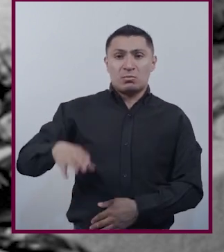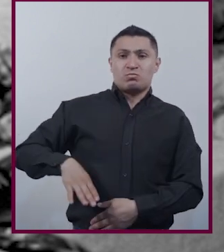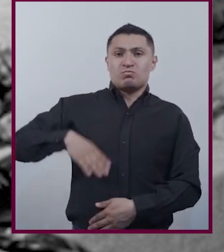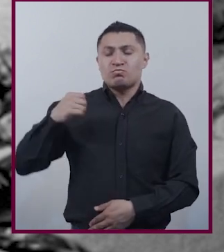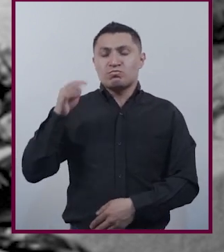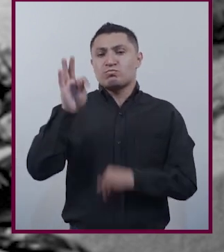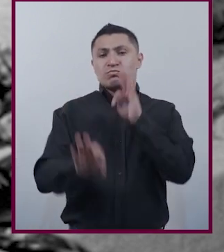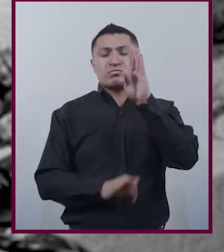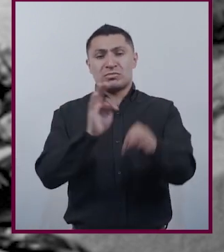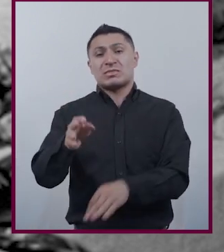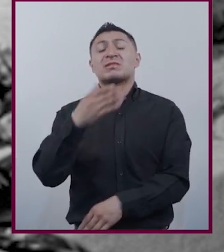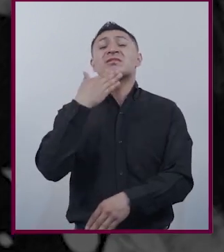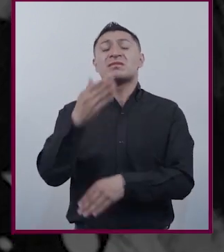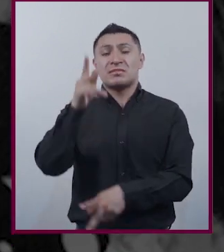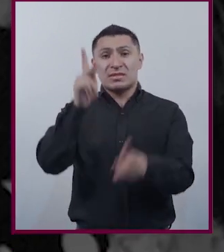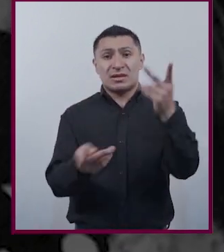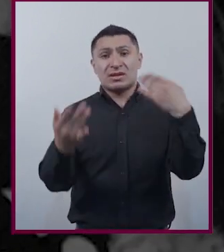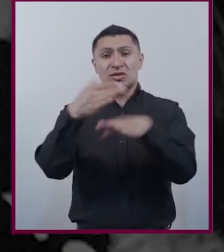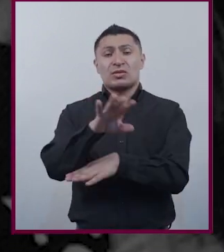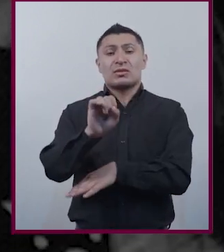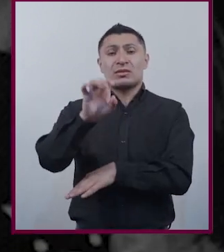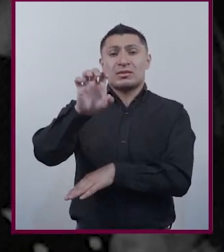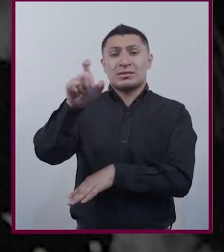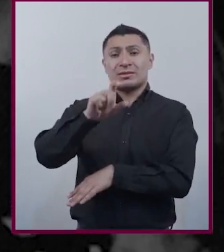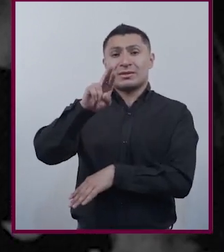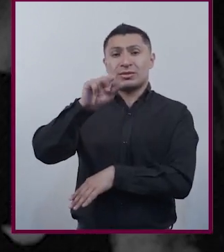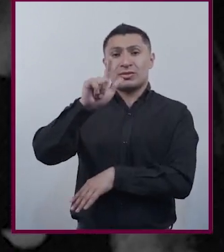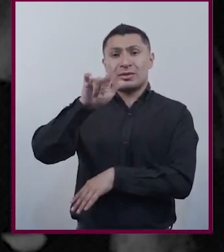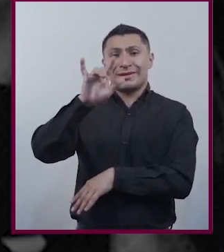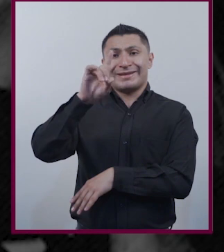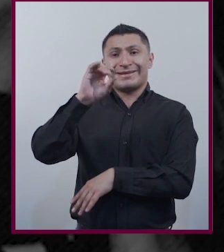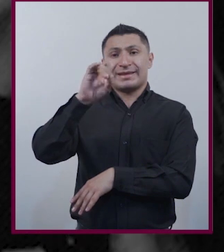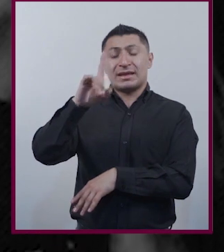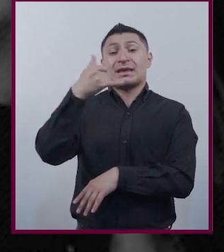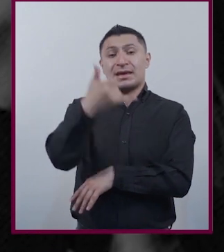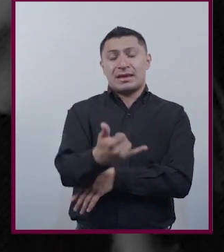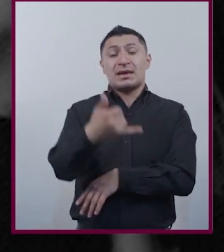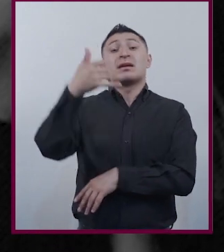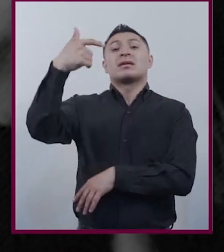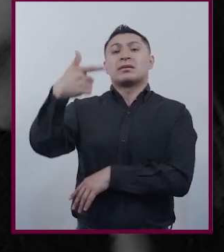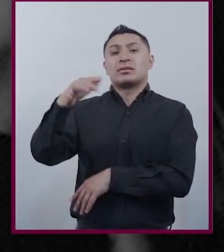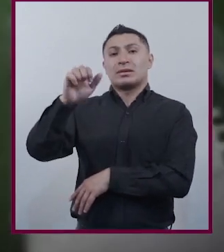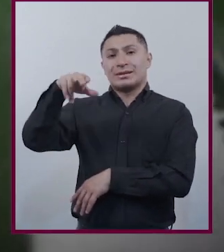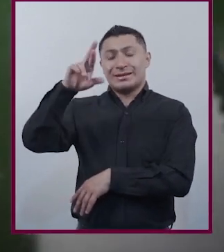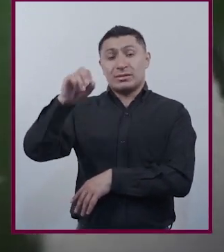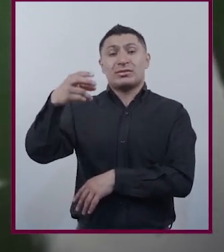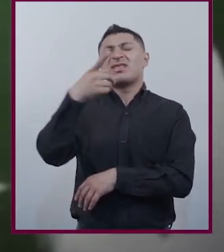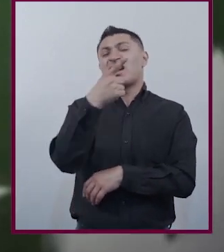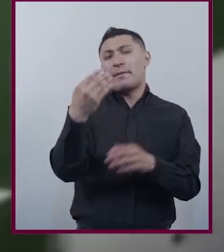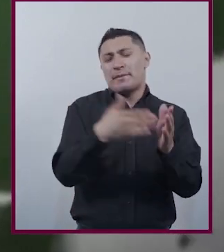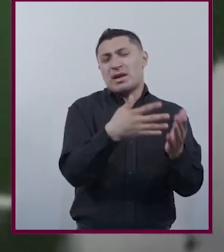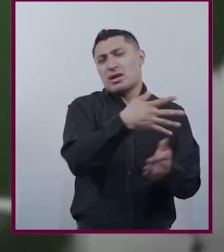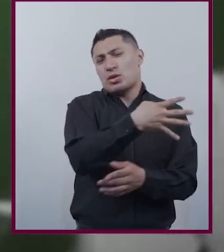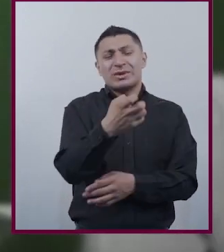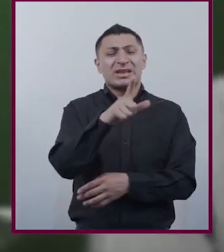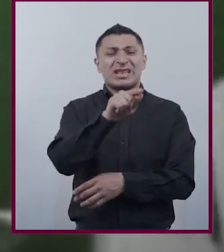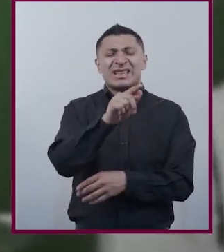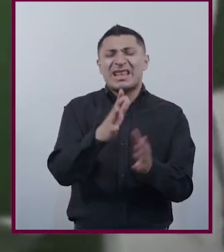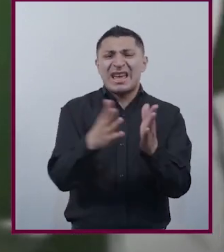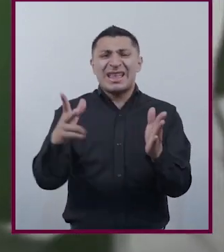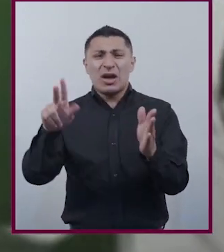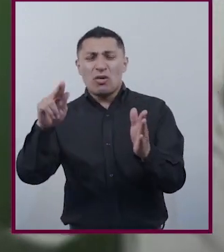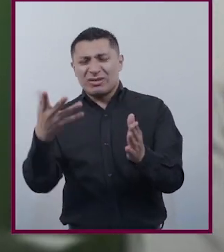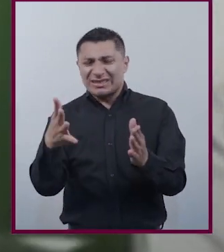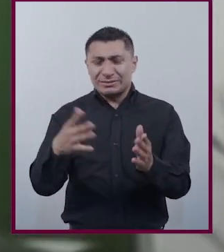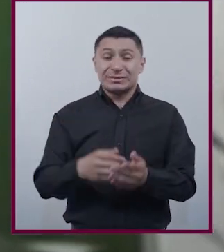abiertamente de sexualidad y cuestiones de género Esto en los años 70 y 80 Por aquel tiempo la defensa de